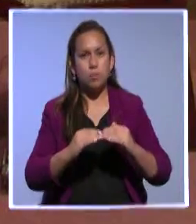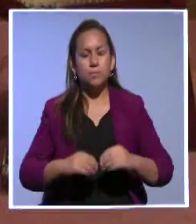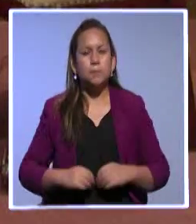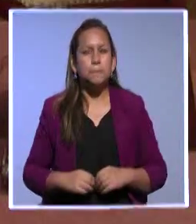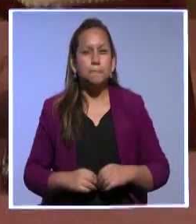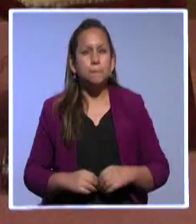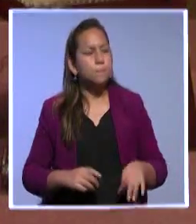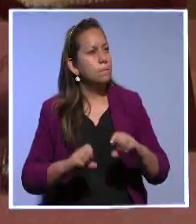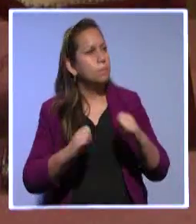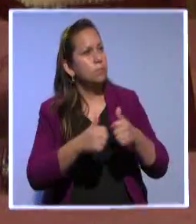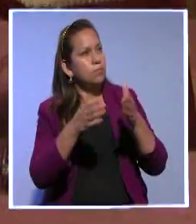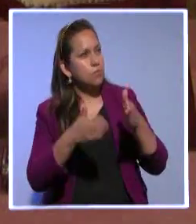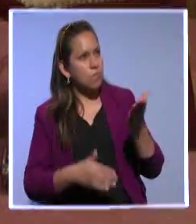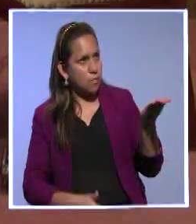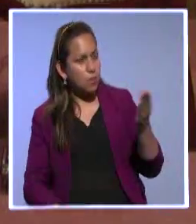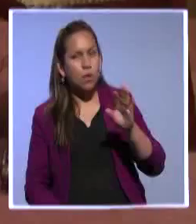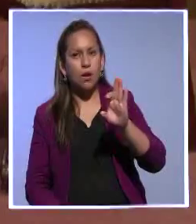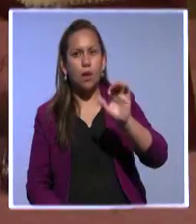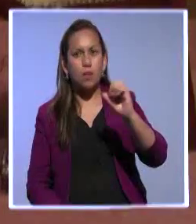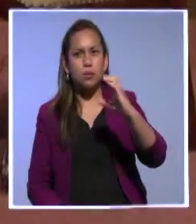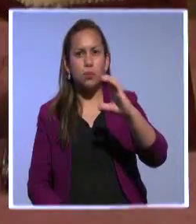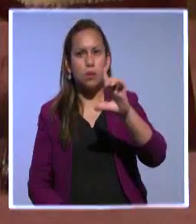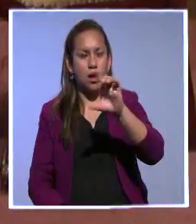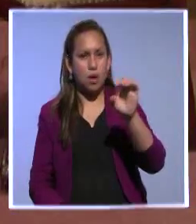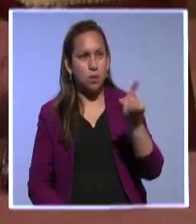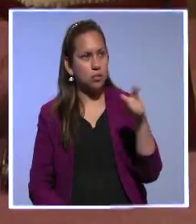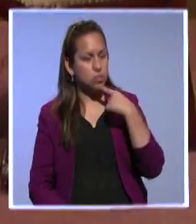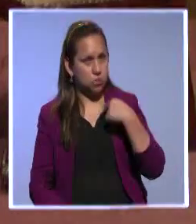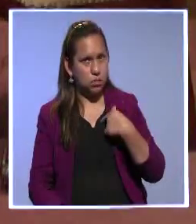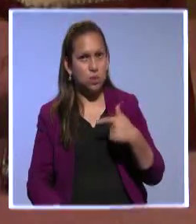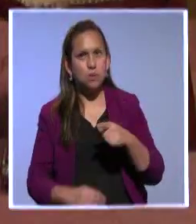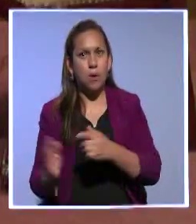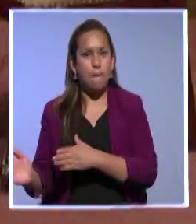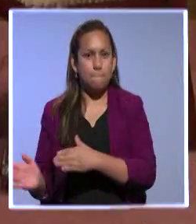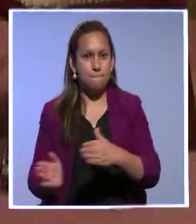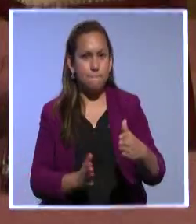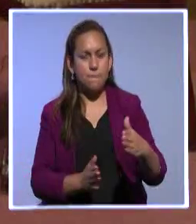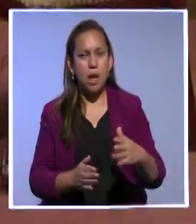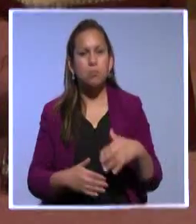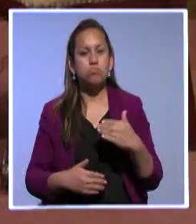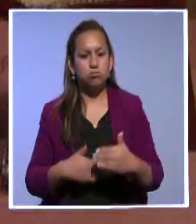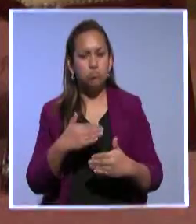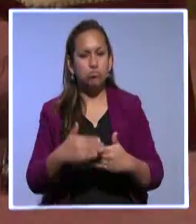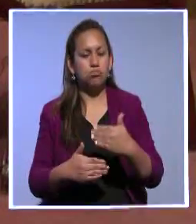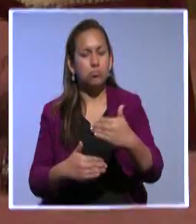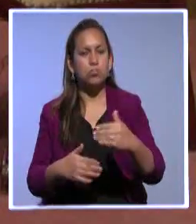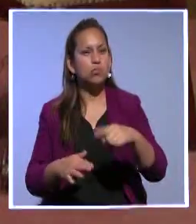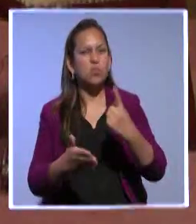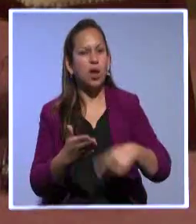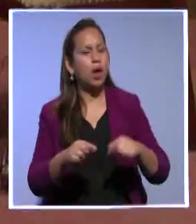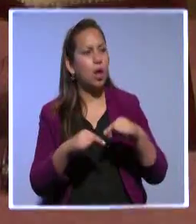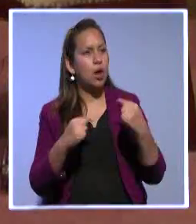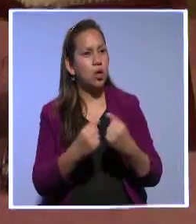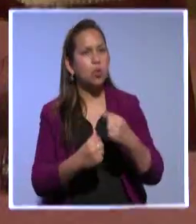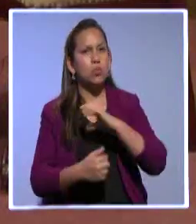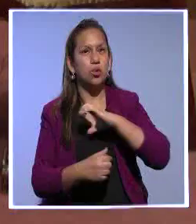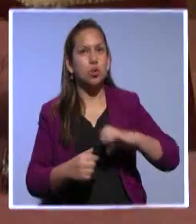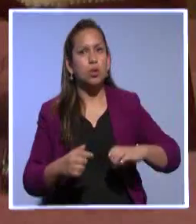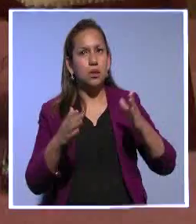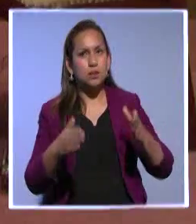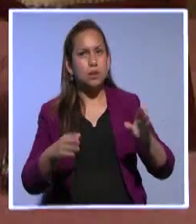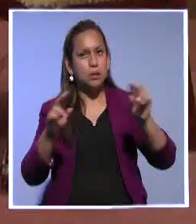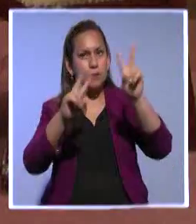Asambleísta Tacle, ¿qué dice este plan de gobierno, el plan programático, puntualmente en el caso del Partido Social Cristiano, sobre áreas